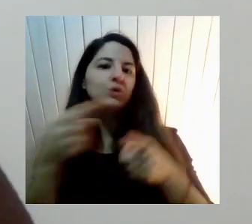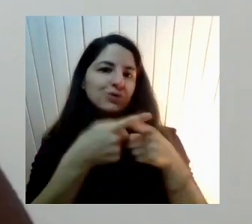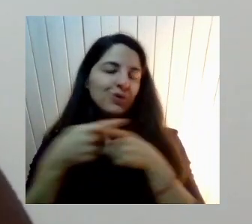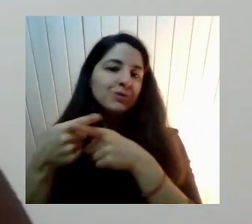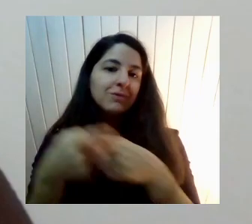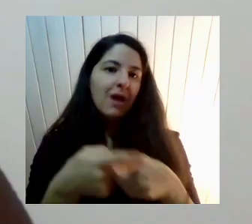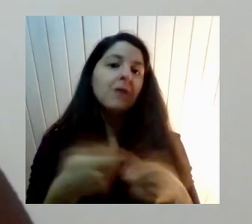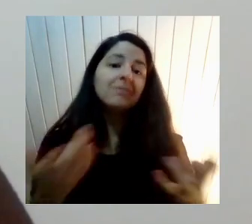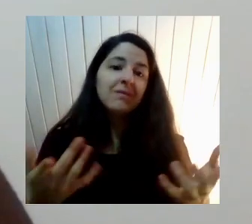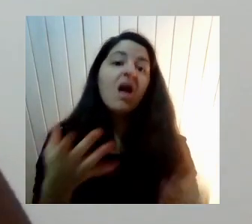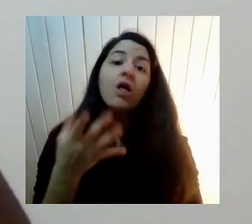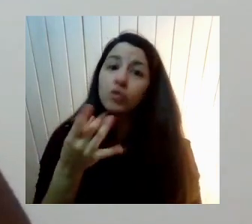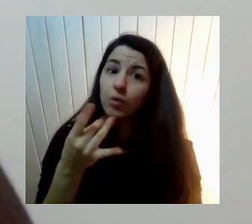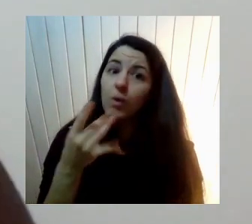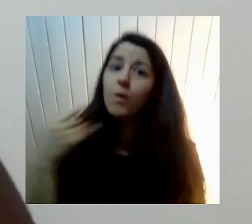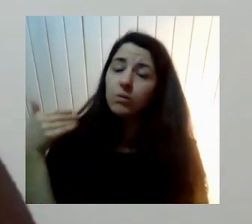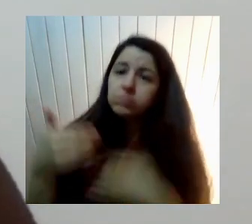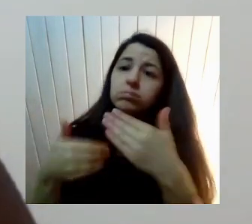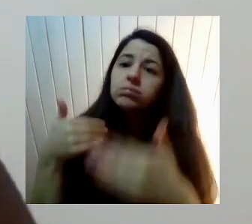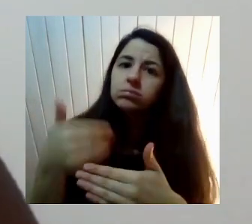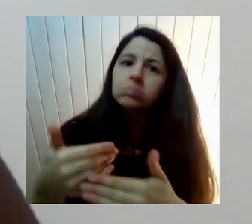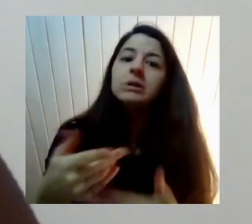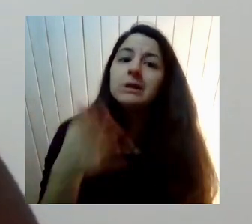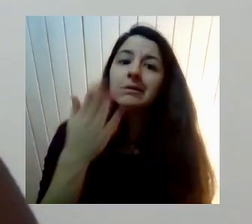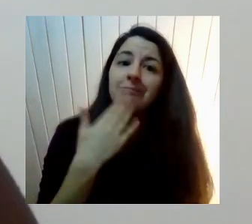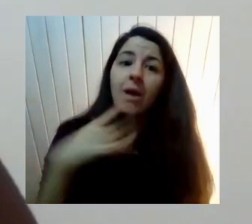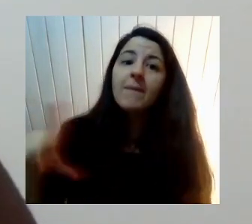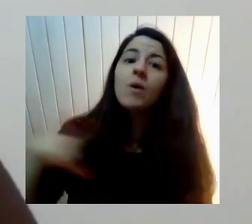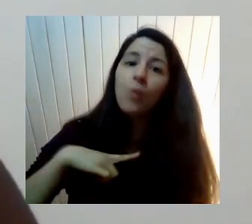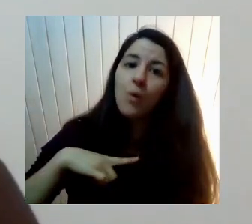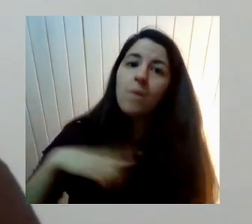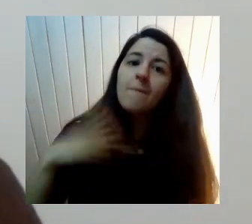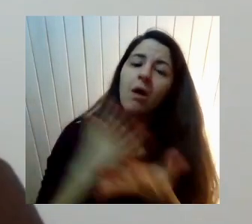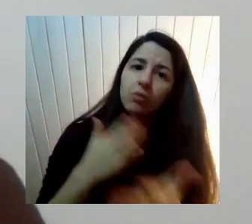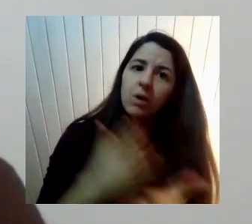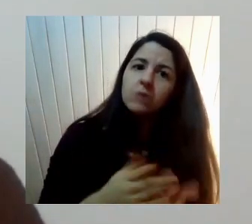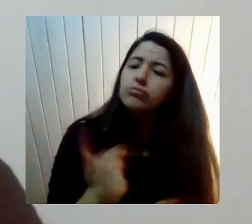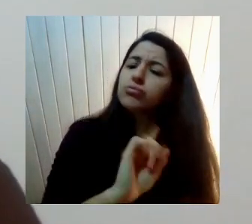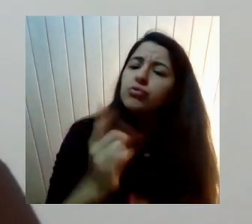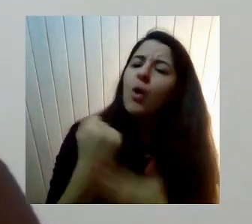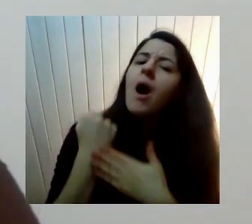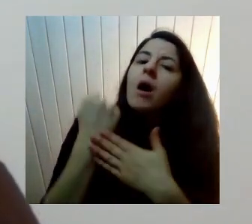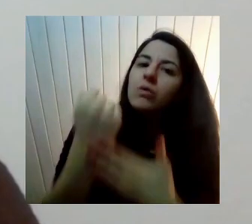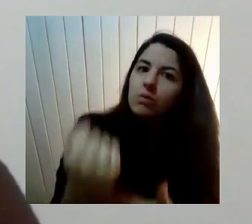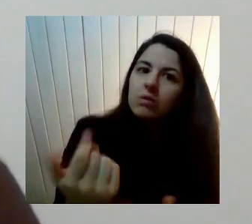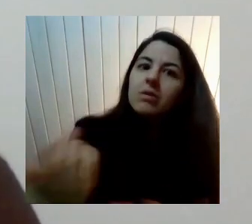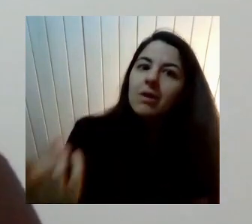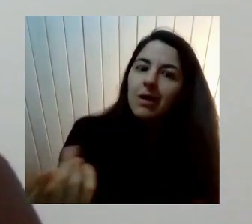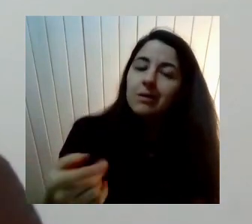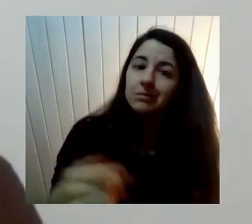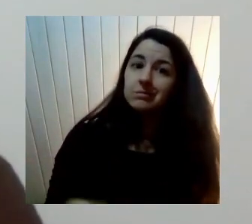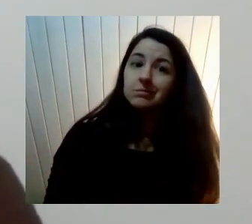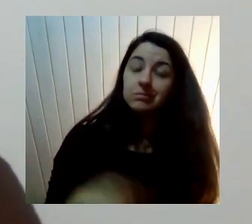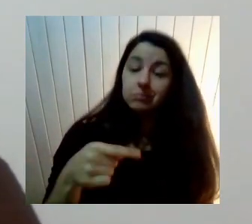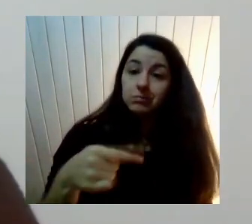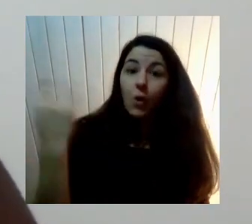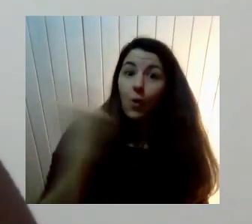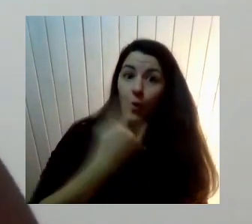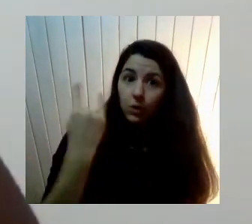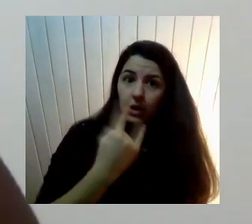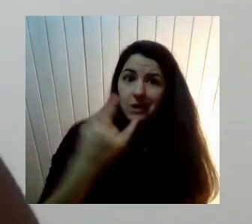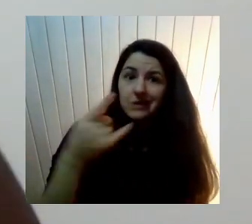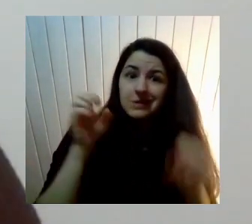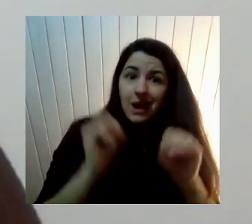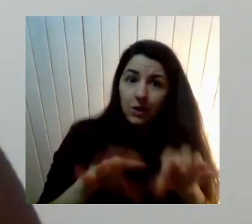también Ha sido culpa De la educación No estar a la altura O sea Si uno podría mencionar Cuáles son Una de las urgencias De que existe Una educación no sexista